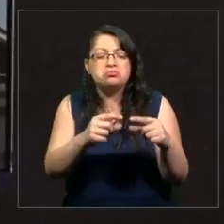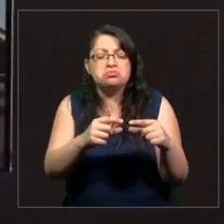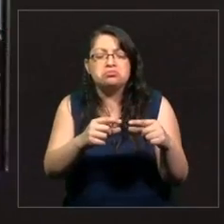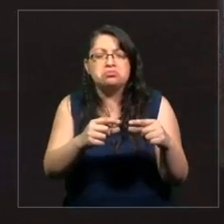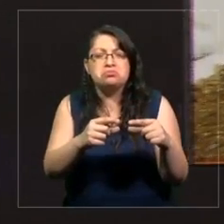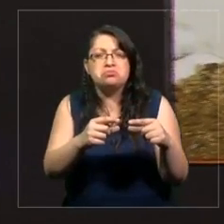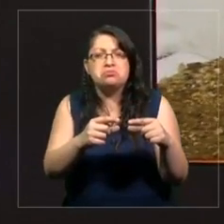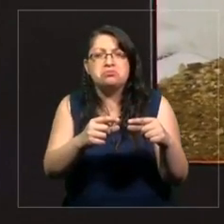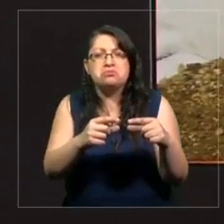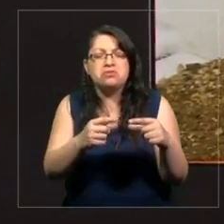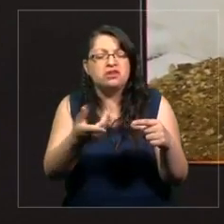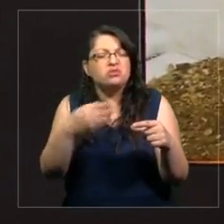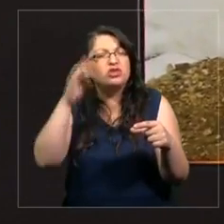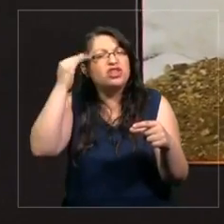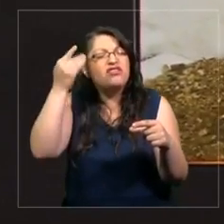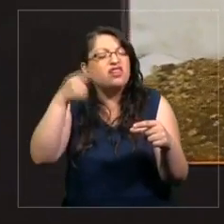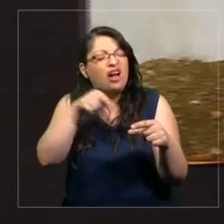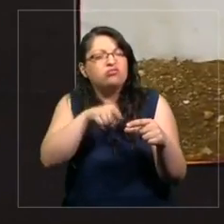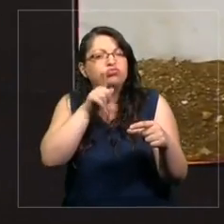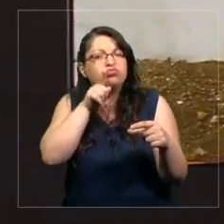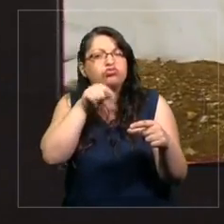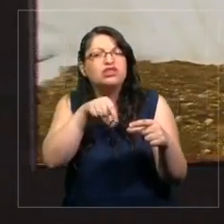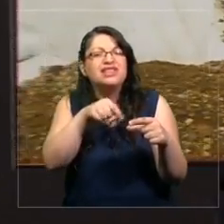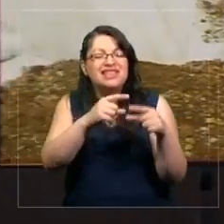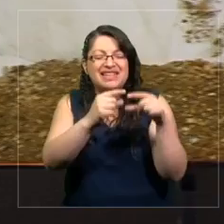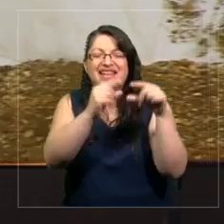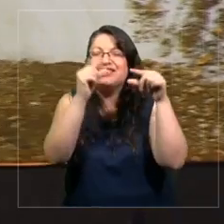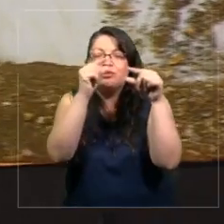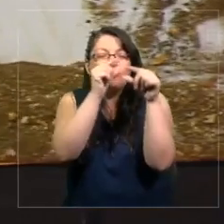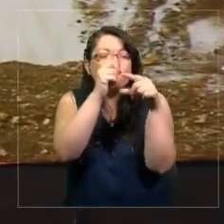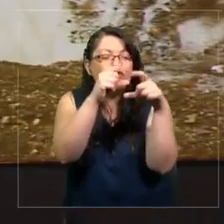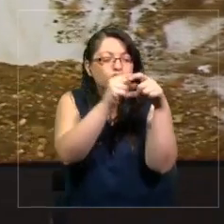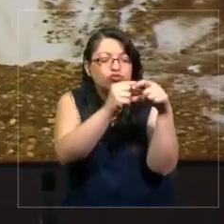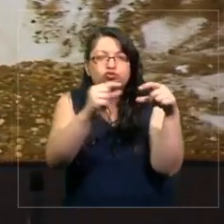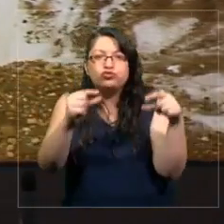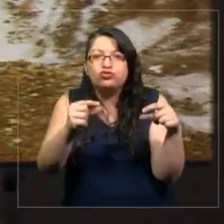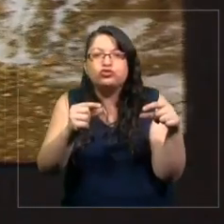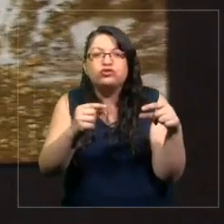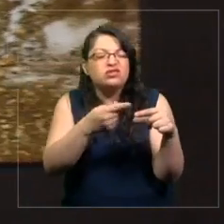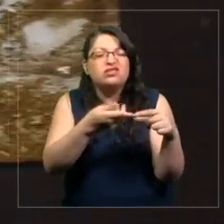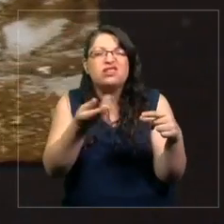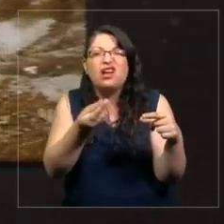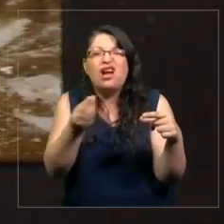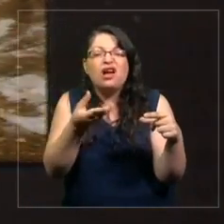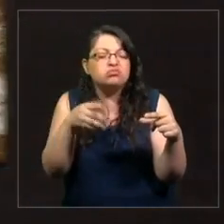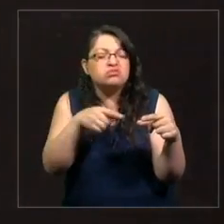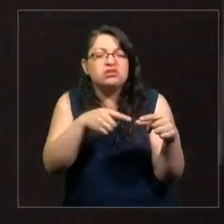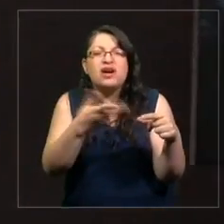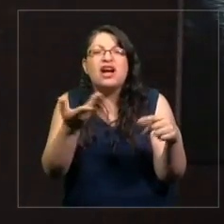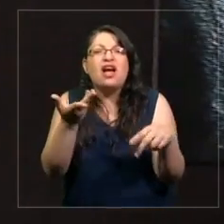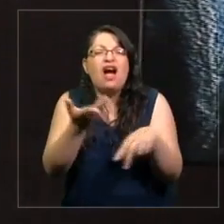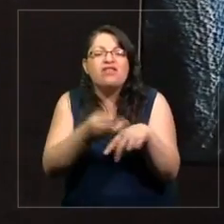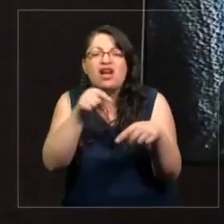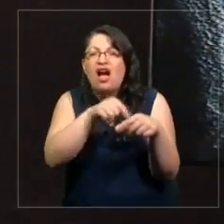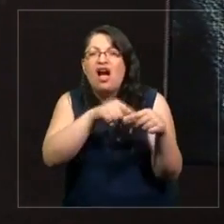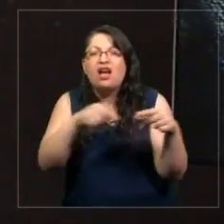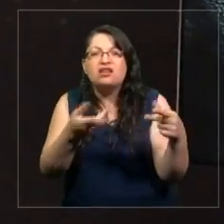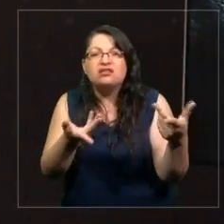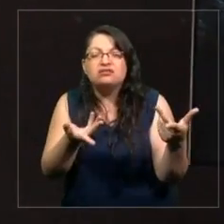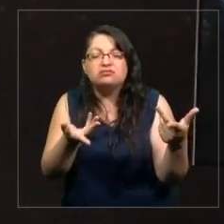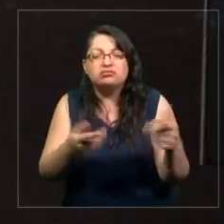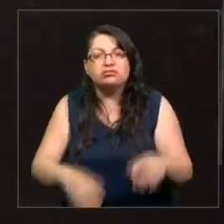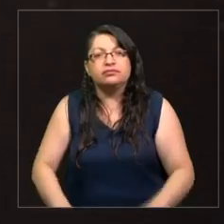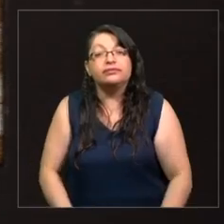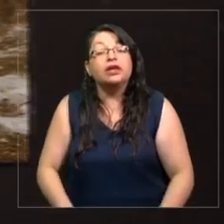claro qué había en esos negativos, qué parte de su vida había en esos negativos, en ese periodo, en esa biografía de su vida.